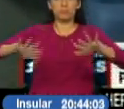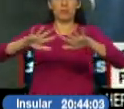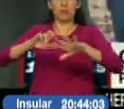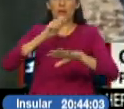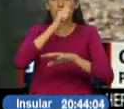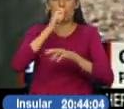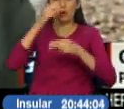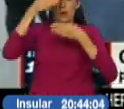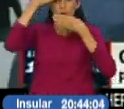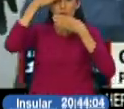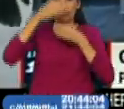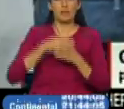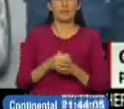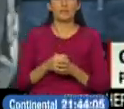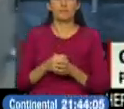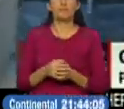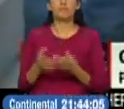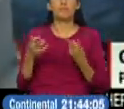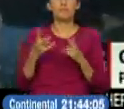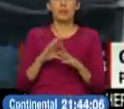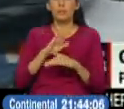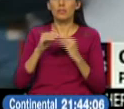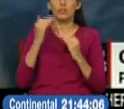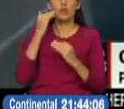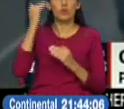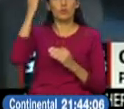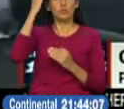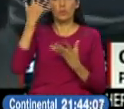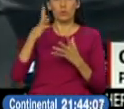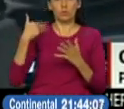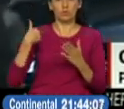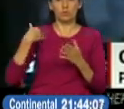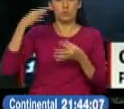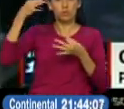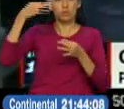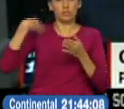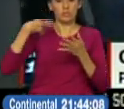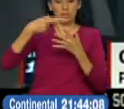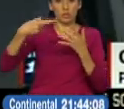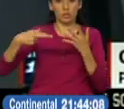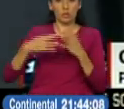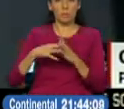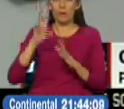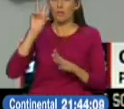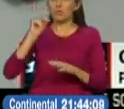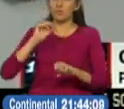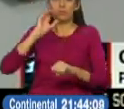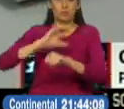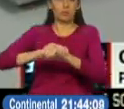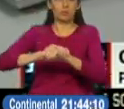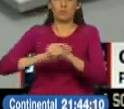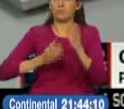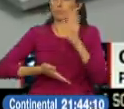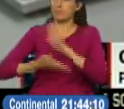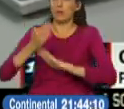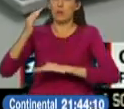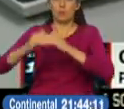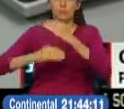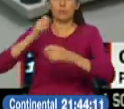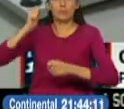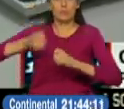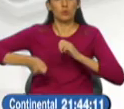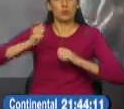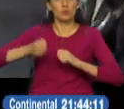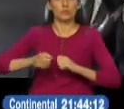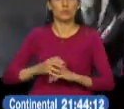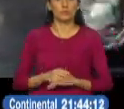cárteles de tráfico de drogas además todos los adultos indocumentados que sean detenidos en la frontera no serán liberados y serán procesados judicialmente